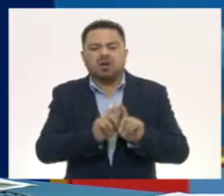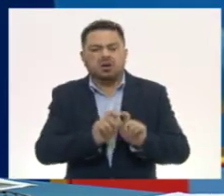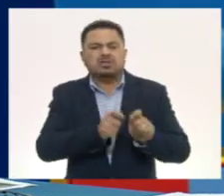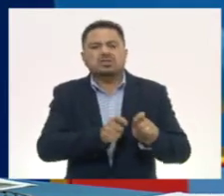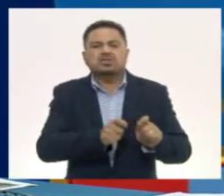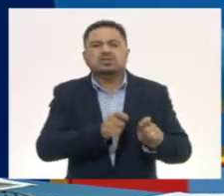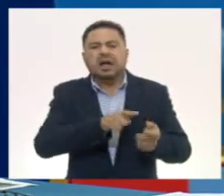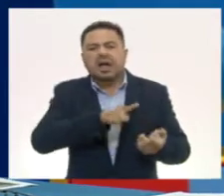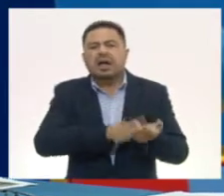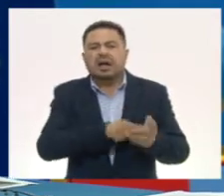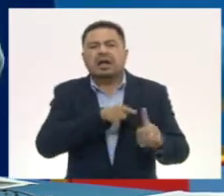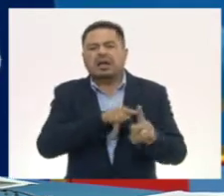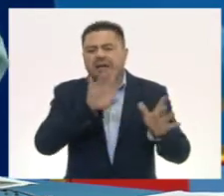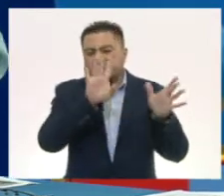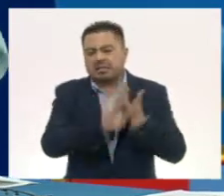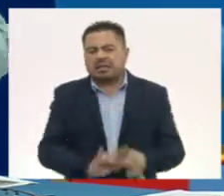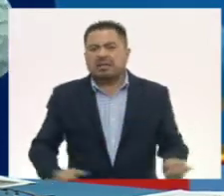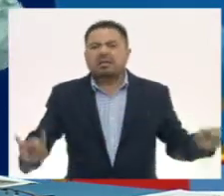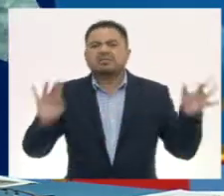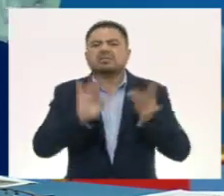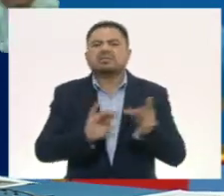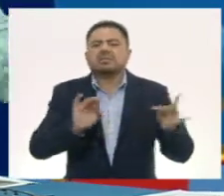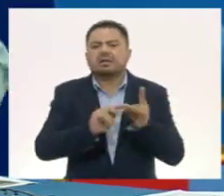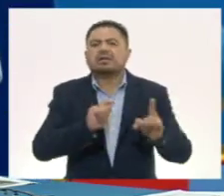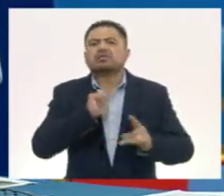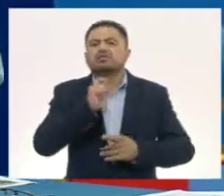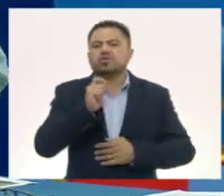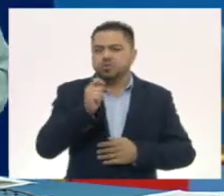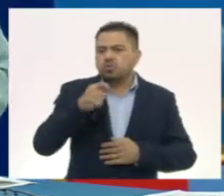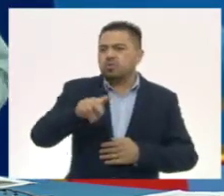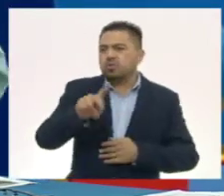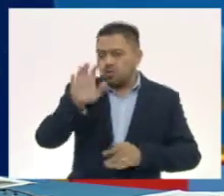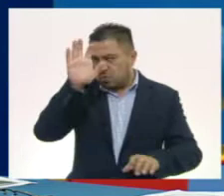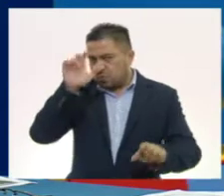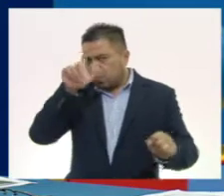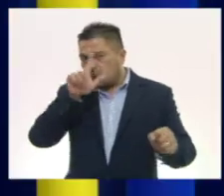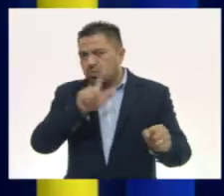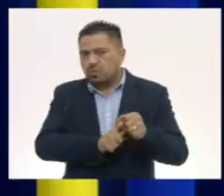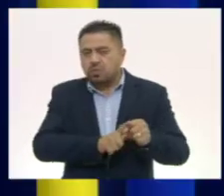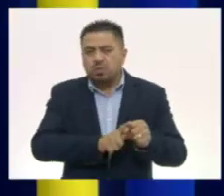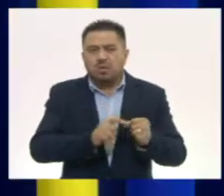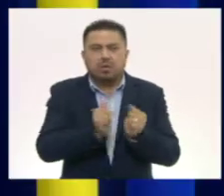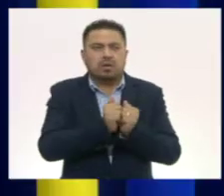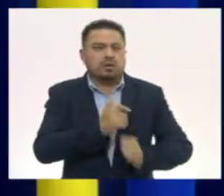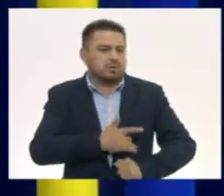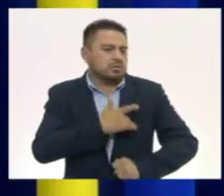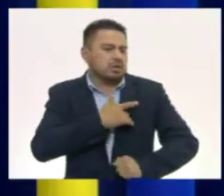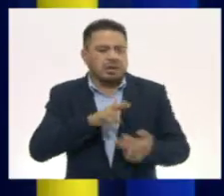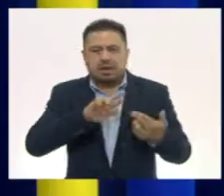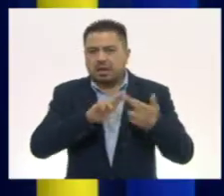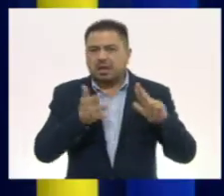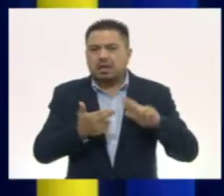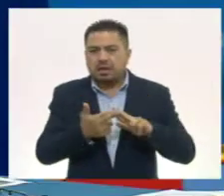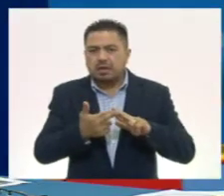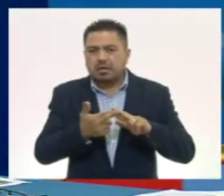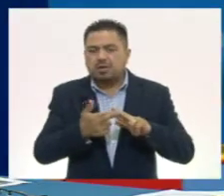de lo que ellos estaban diciendo que era su cultura, sus creencias religiosas,